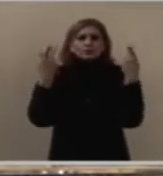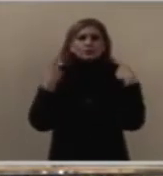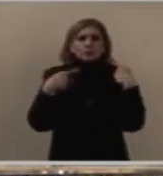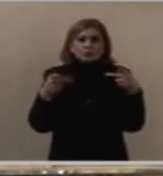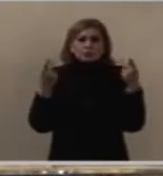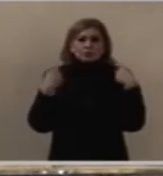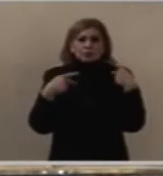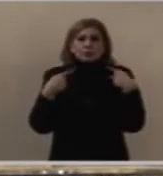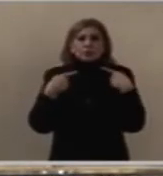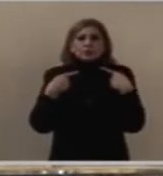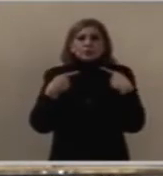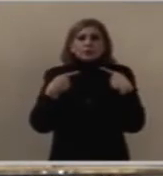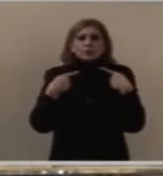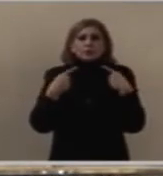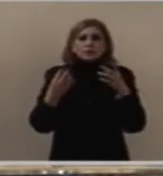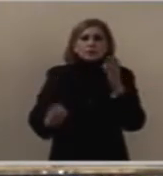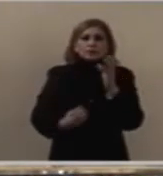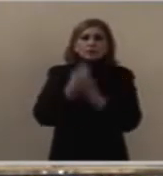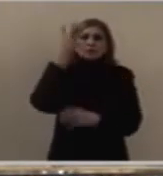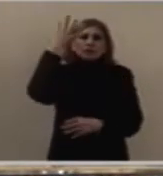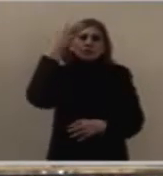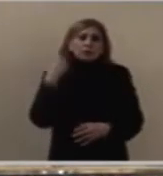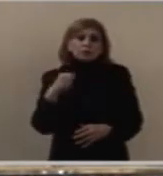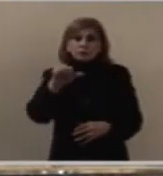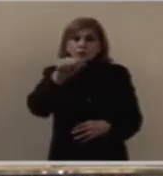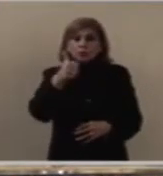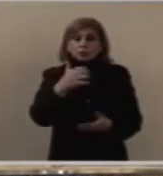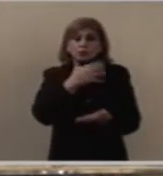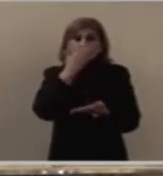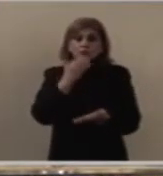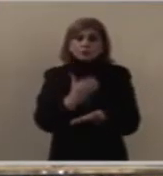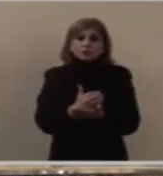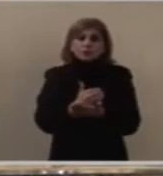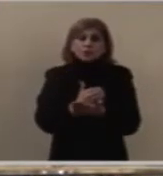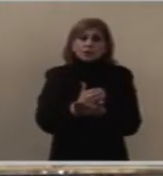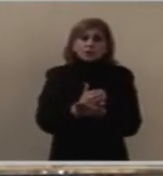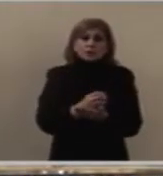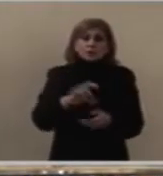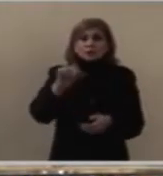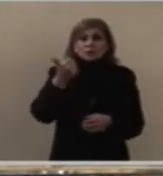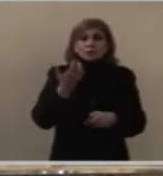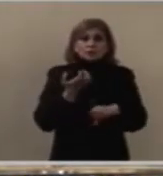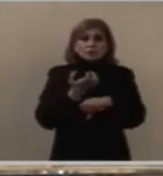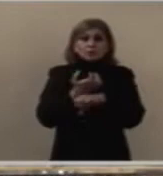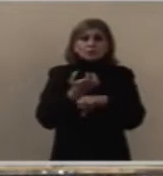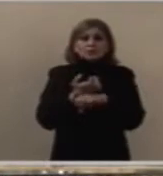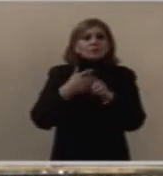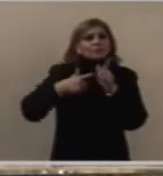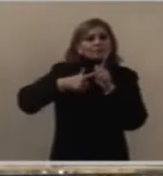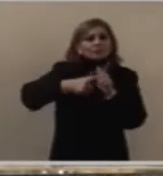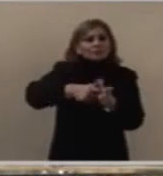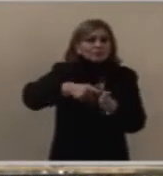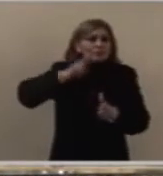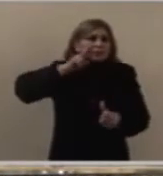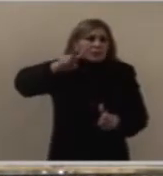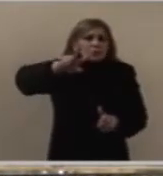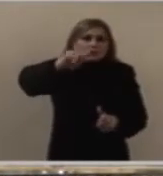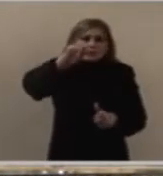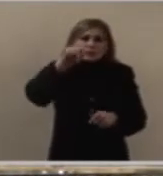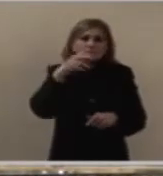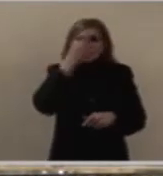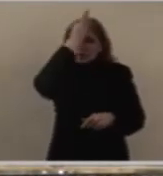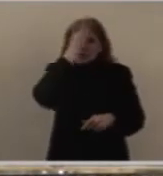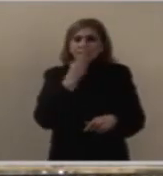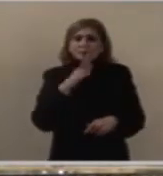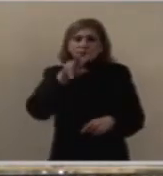tanto en Nuevo León como fuera de nuestro estado, siguen esta Eucaristía por televisión.